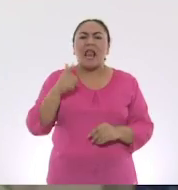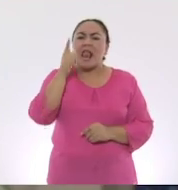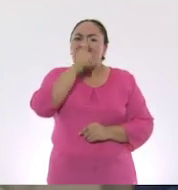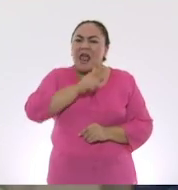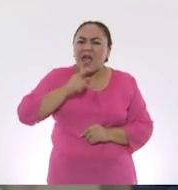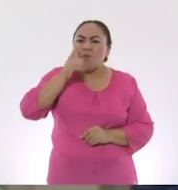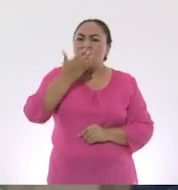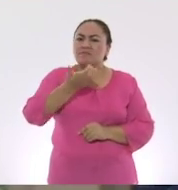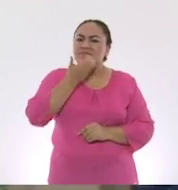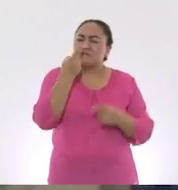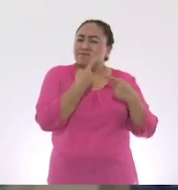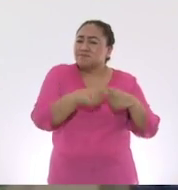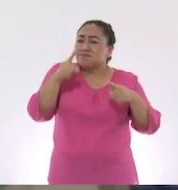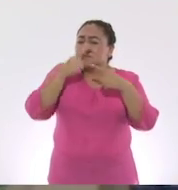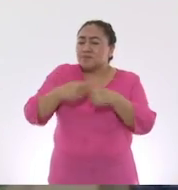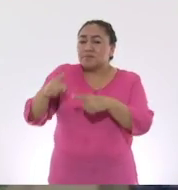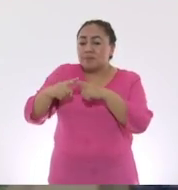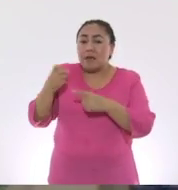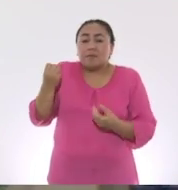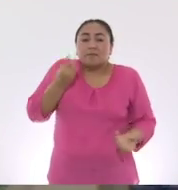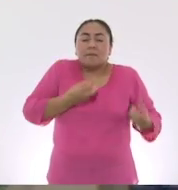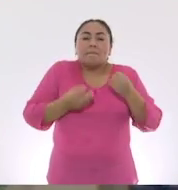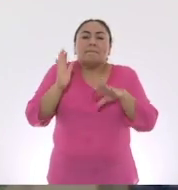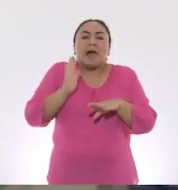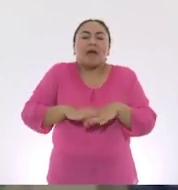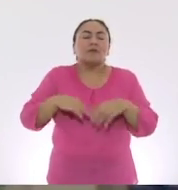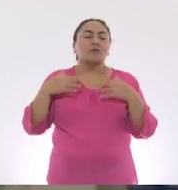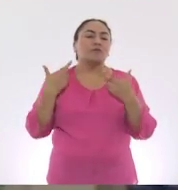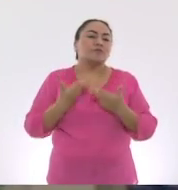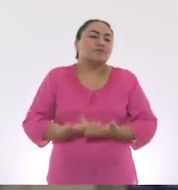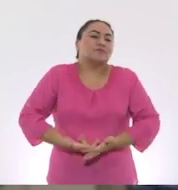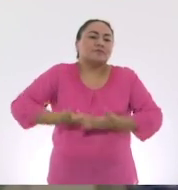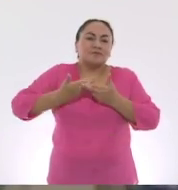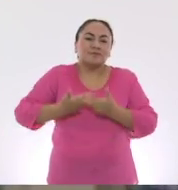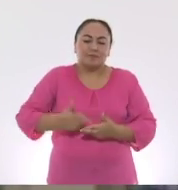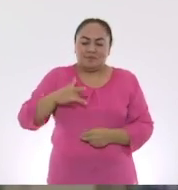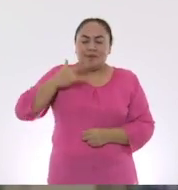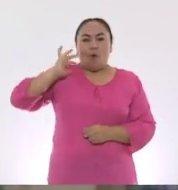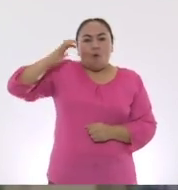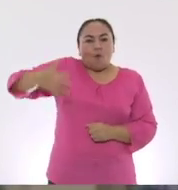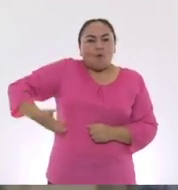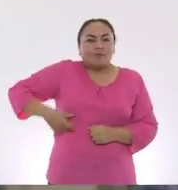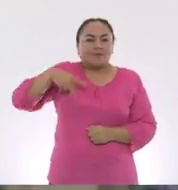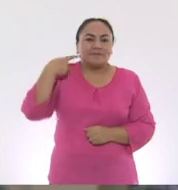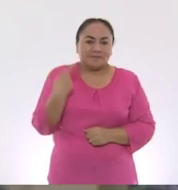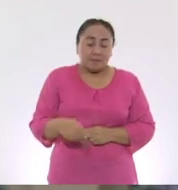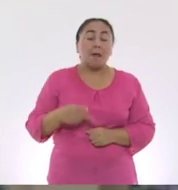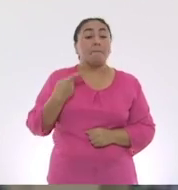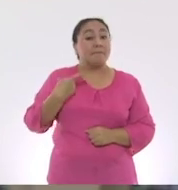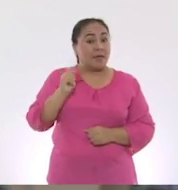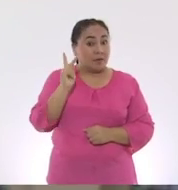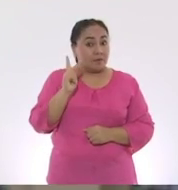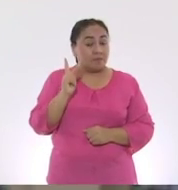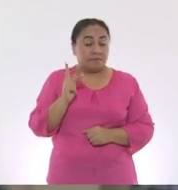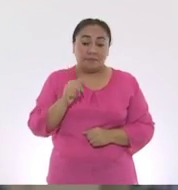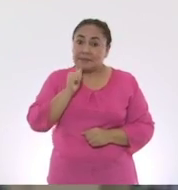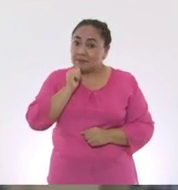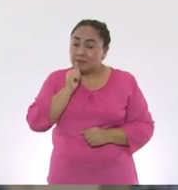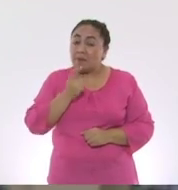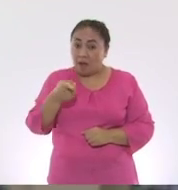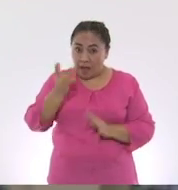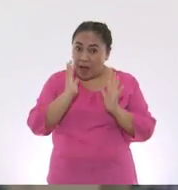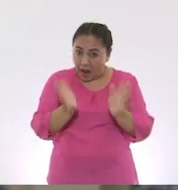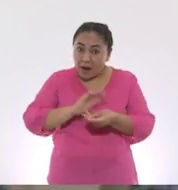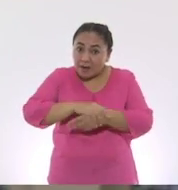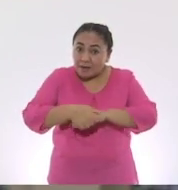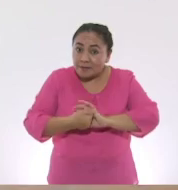tradiciones que enriquecen nuestra cultura y nos hacen sentir orgullosos de ser parte de ella. Pero antes de empezar, ¿ya se lavaron